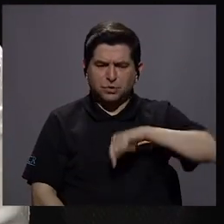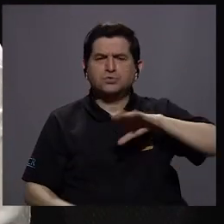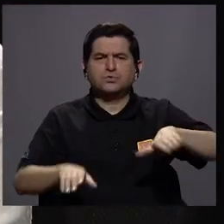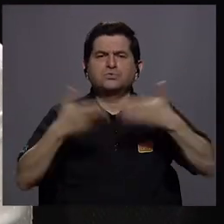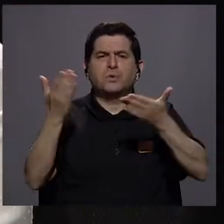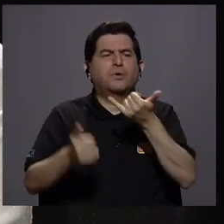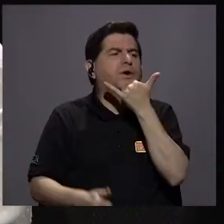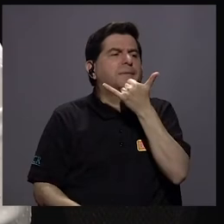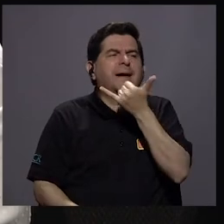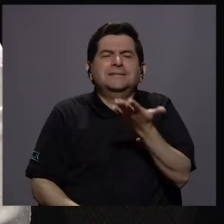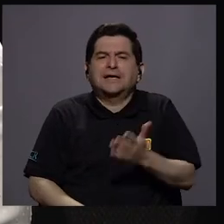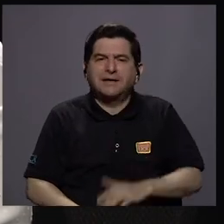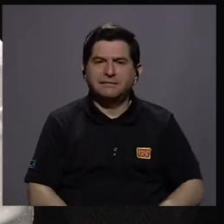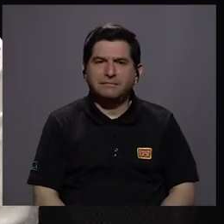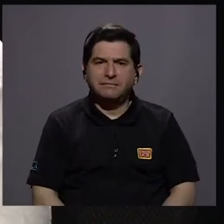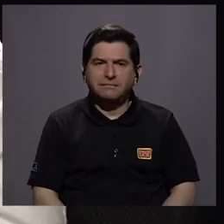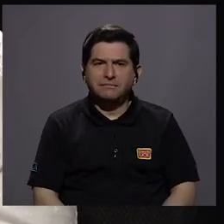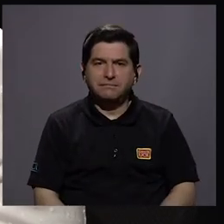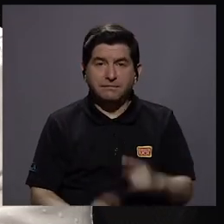ha pasado?